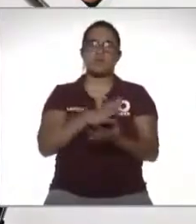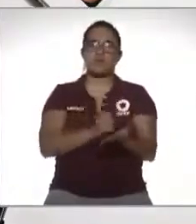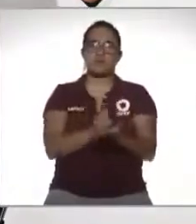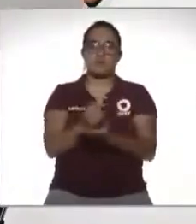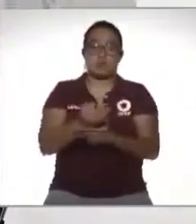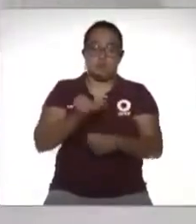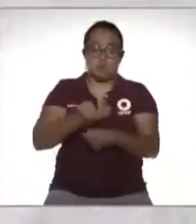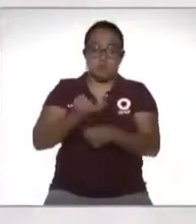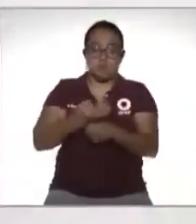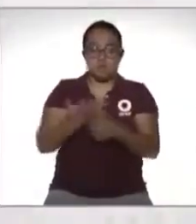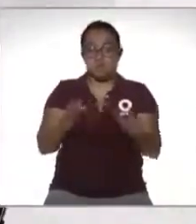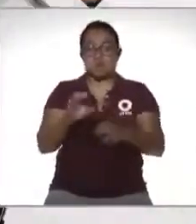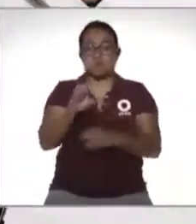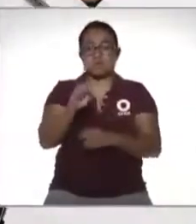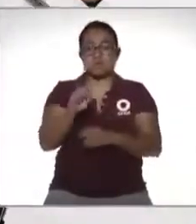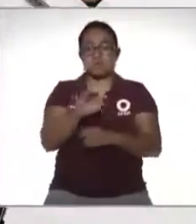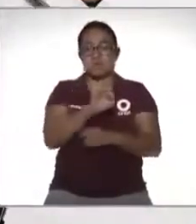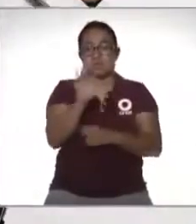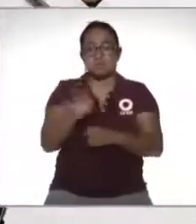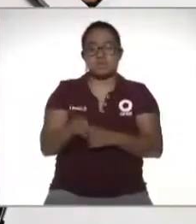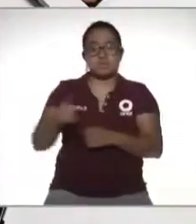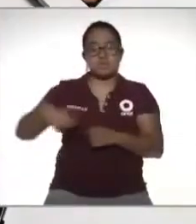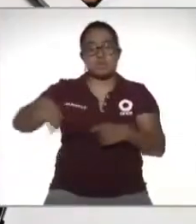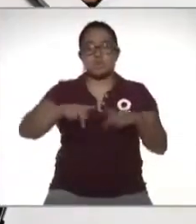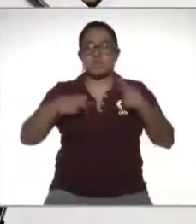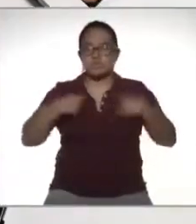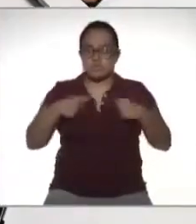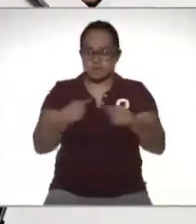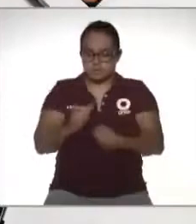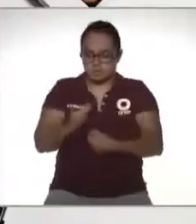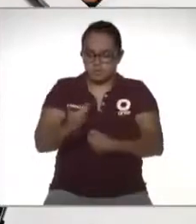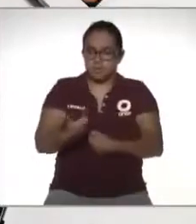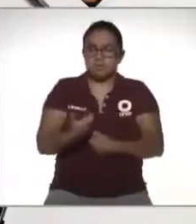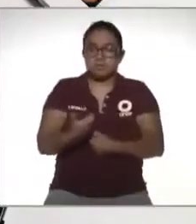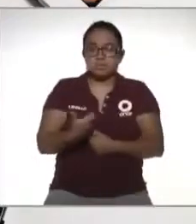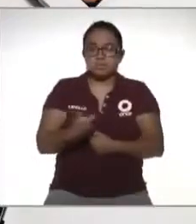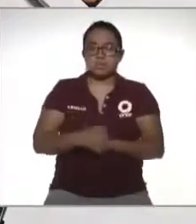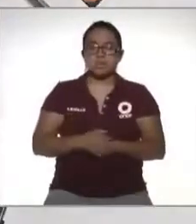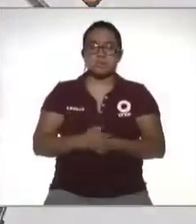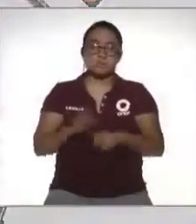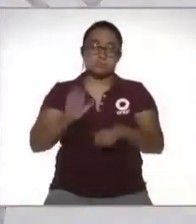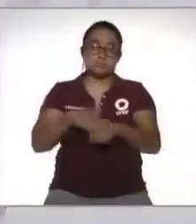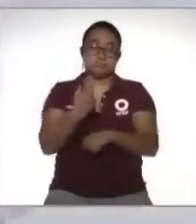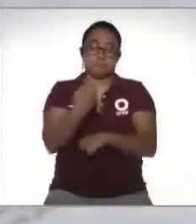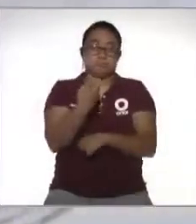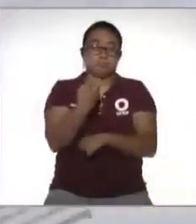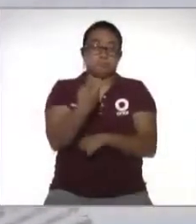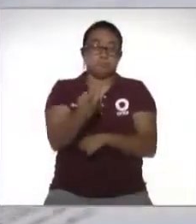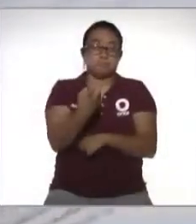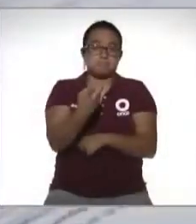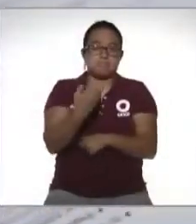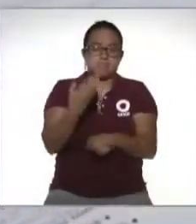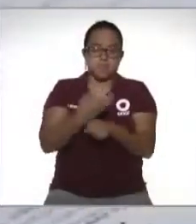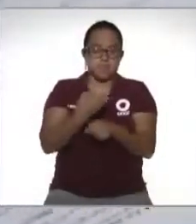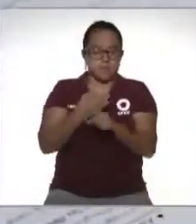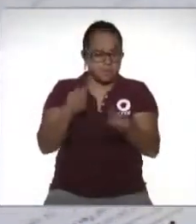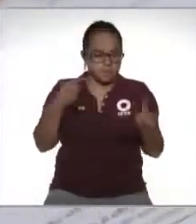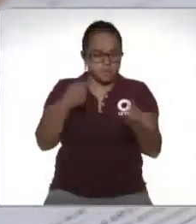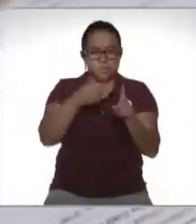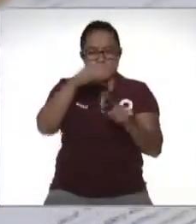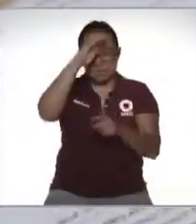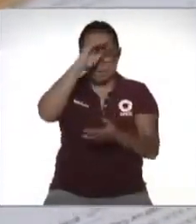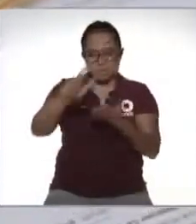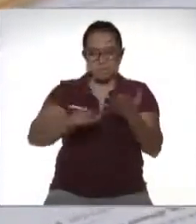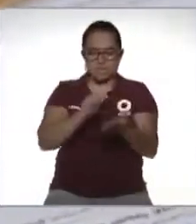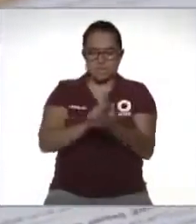actualmente ronda el 60% de la población económicamente activa y es por eso que se ha propuesto para la